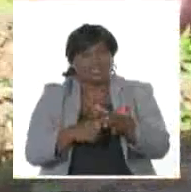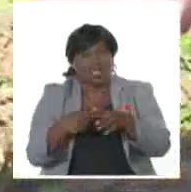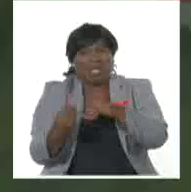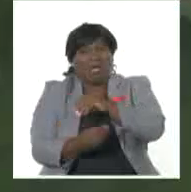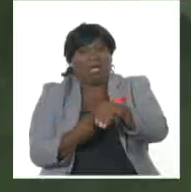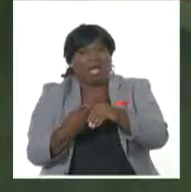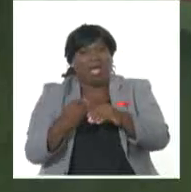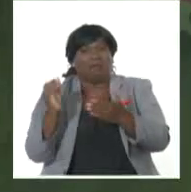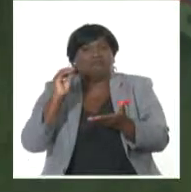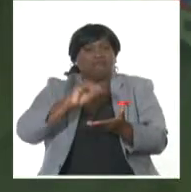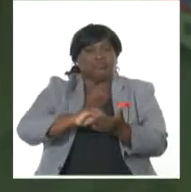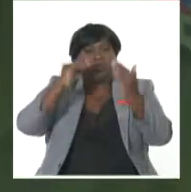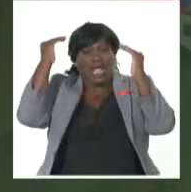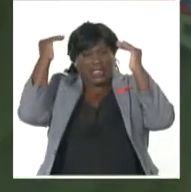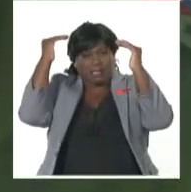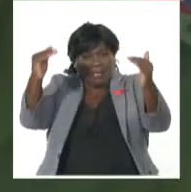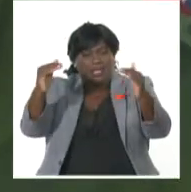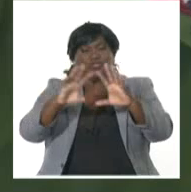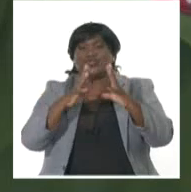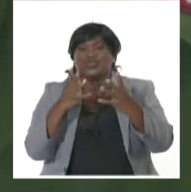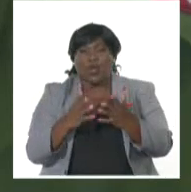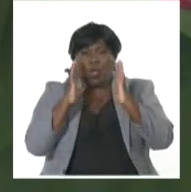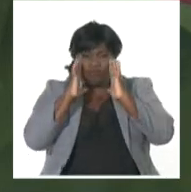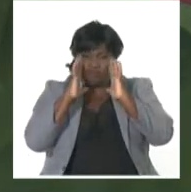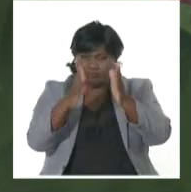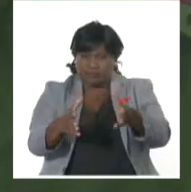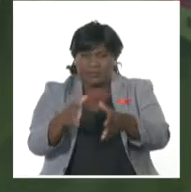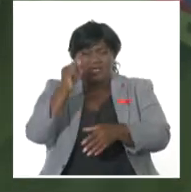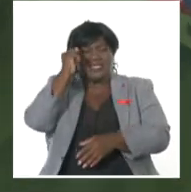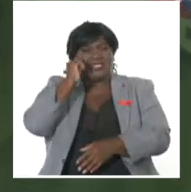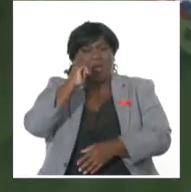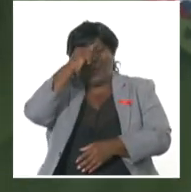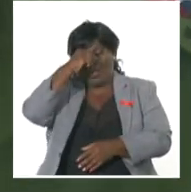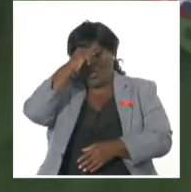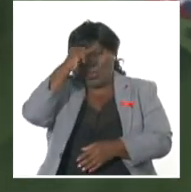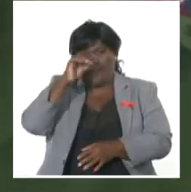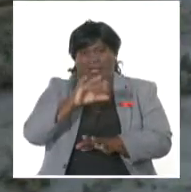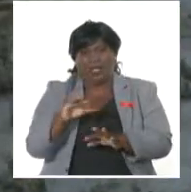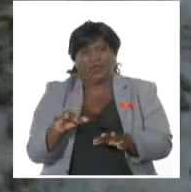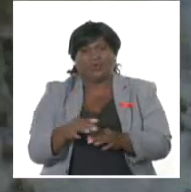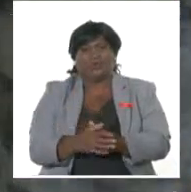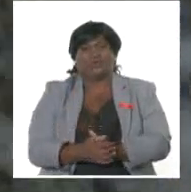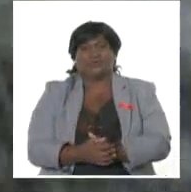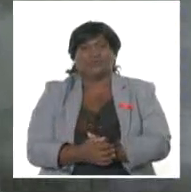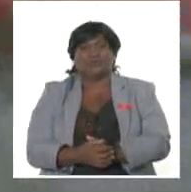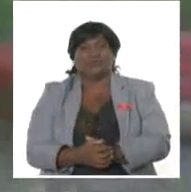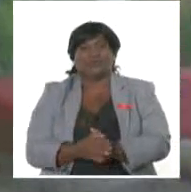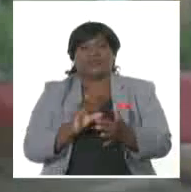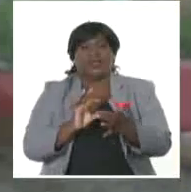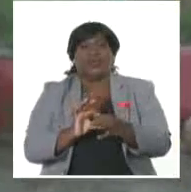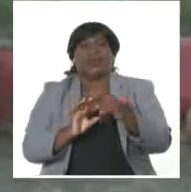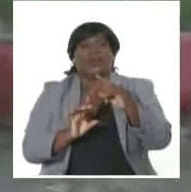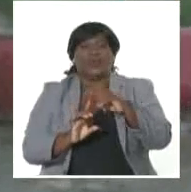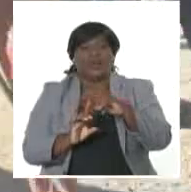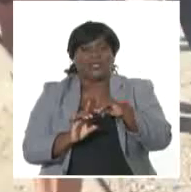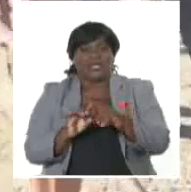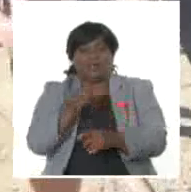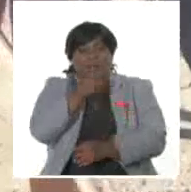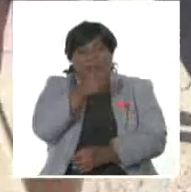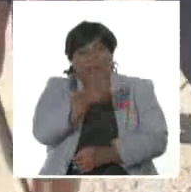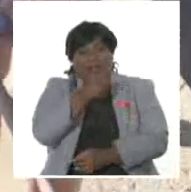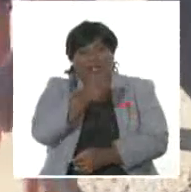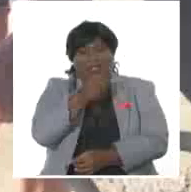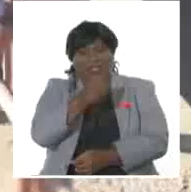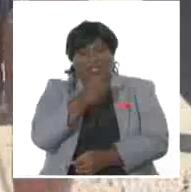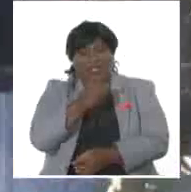techo. Y estamos en todas esas tareas vamos a estar este fin de semana embudidos en toda esta parte recuperativa. Desde Guantánamo, Isaac García Cárdenas,